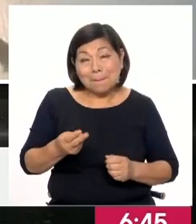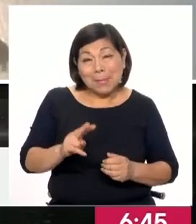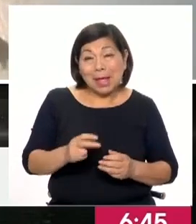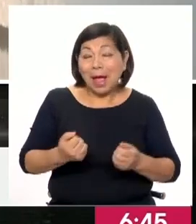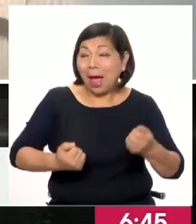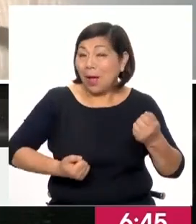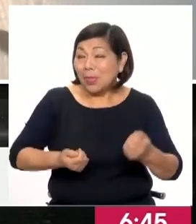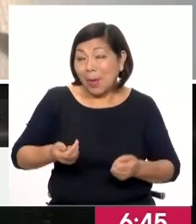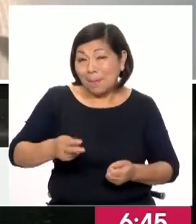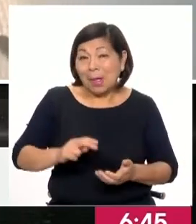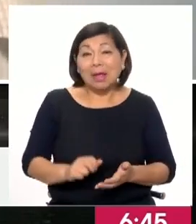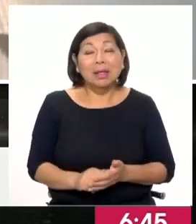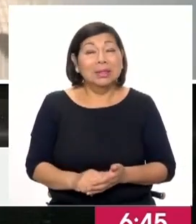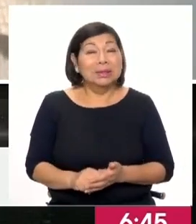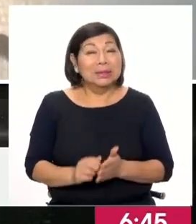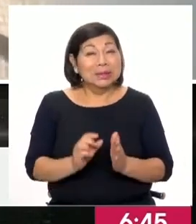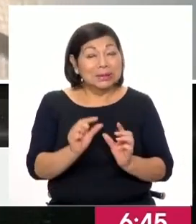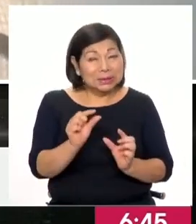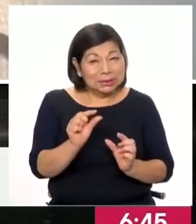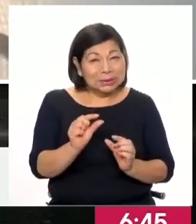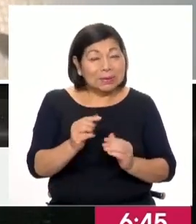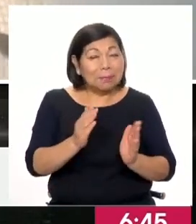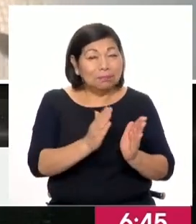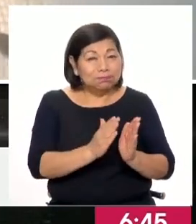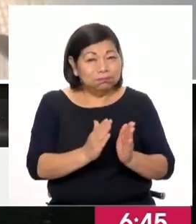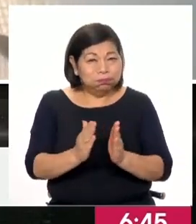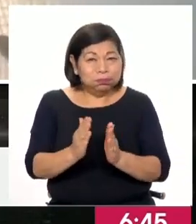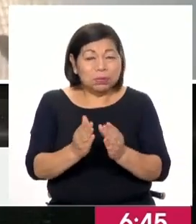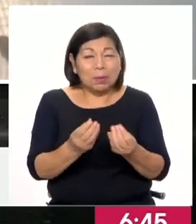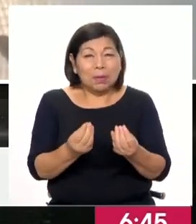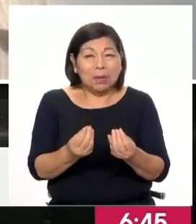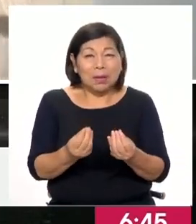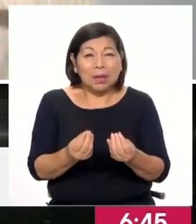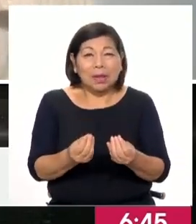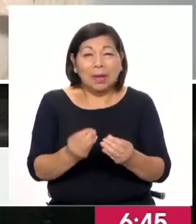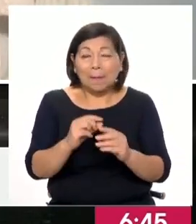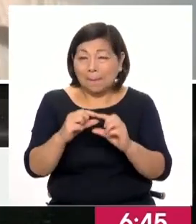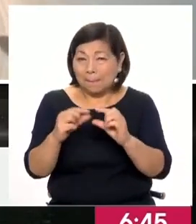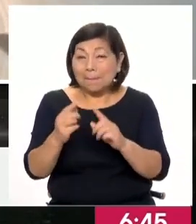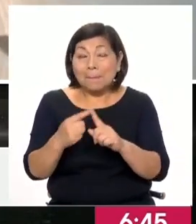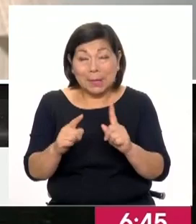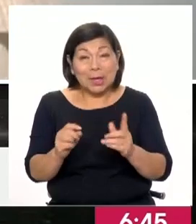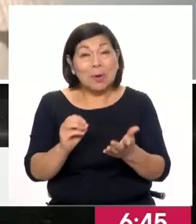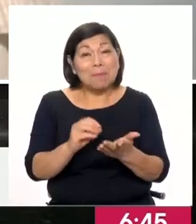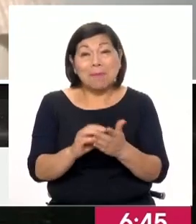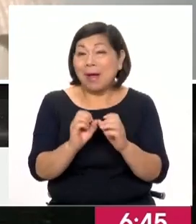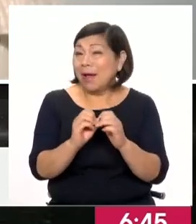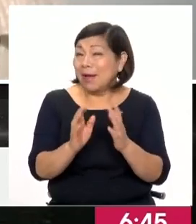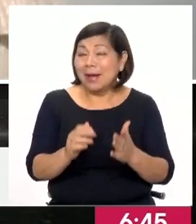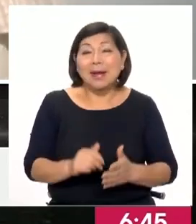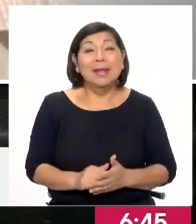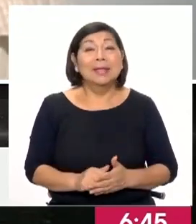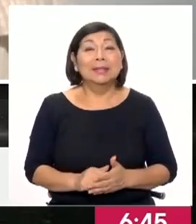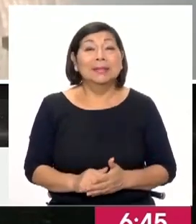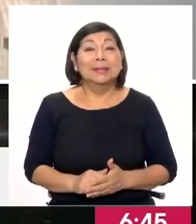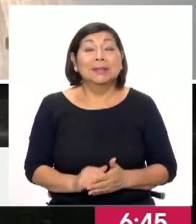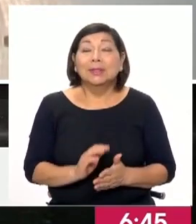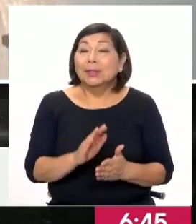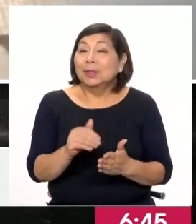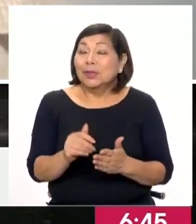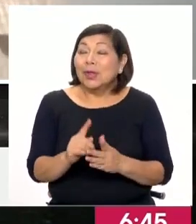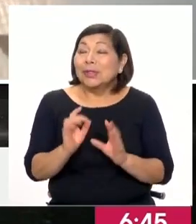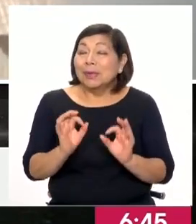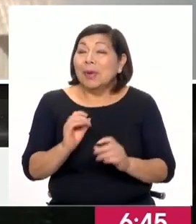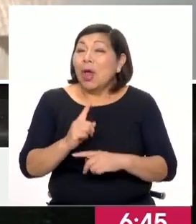transporte, ¿no? Educación está, digamos, más alineado con lo que ha pasado en el resto de rubros. Pero claramente todos los